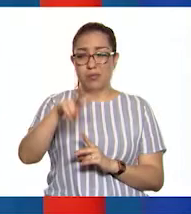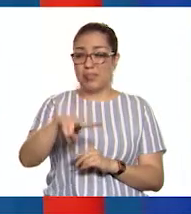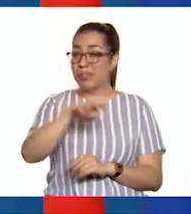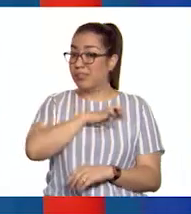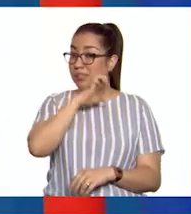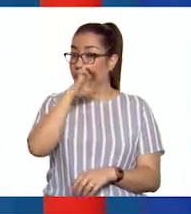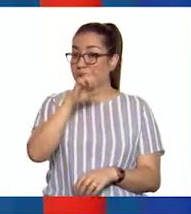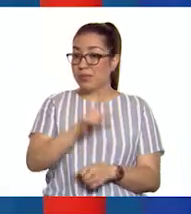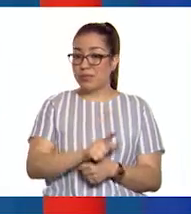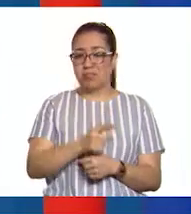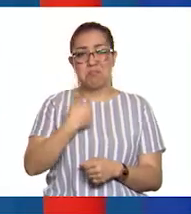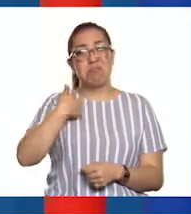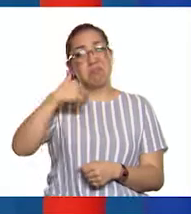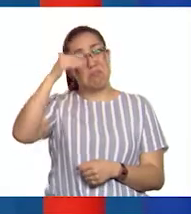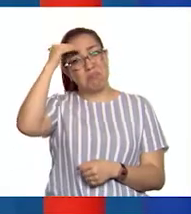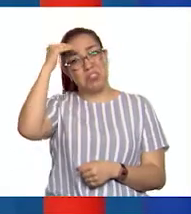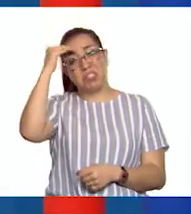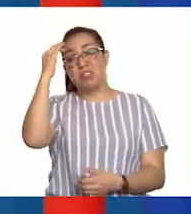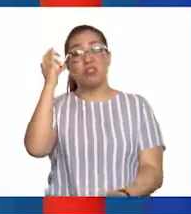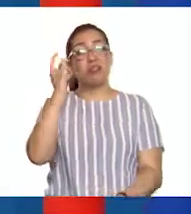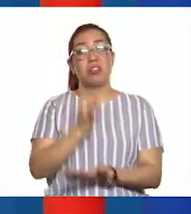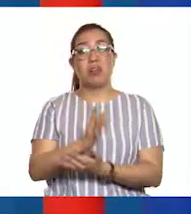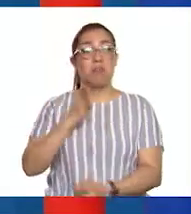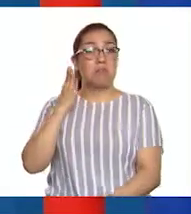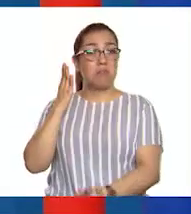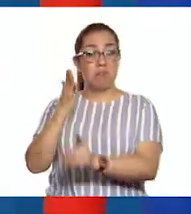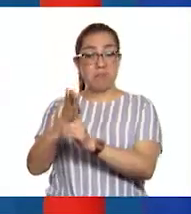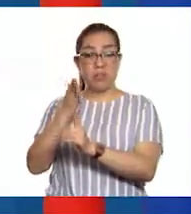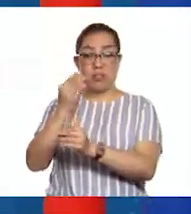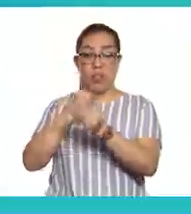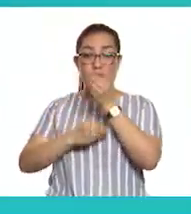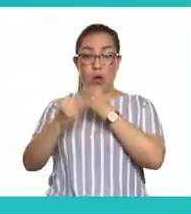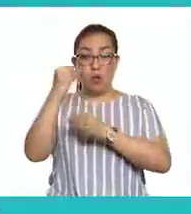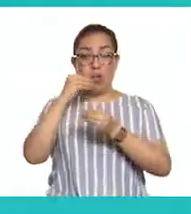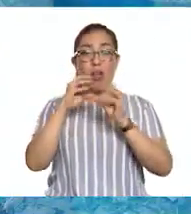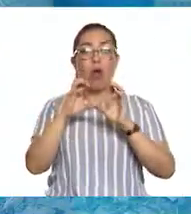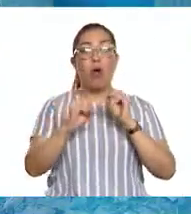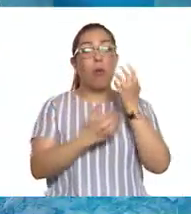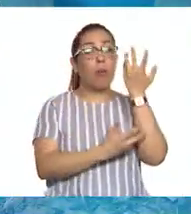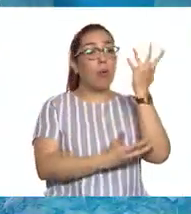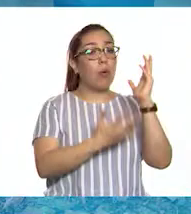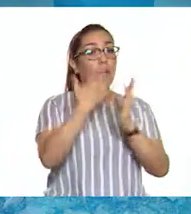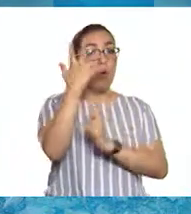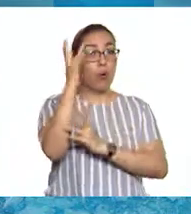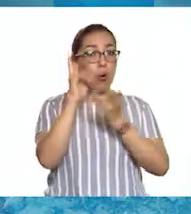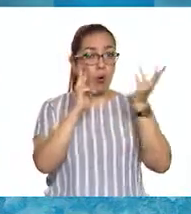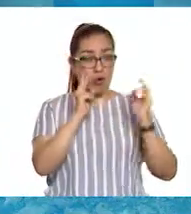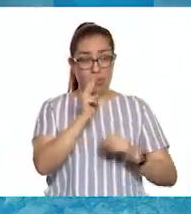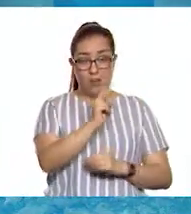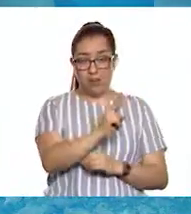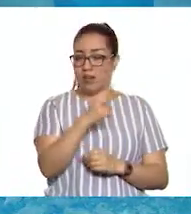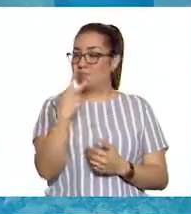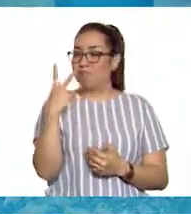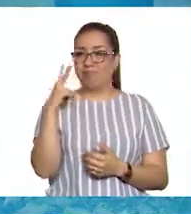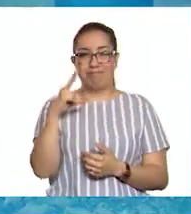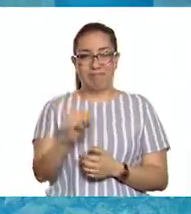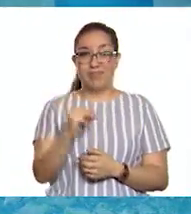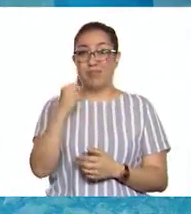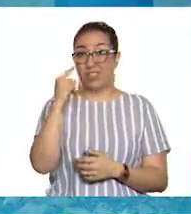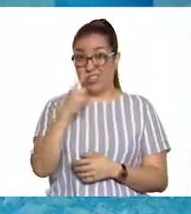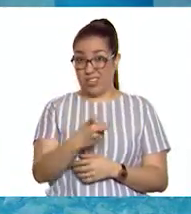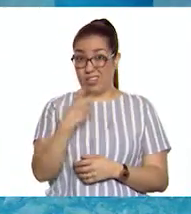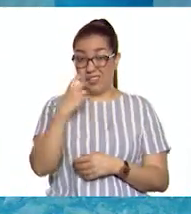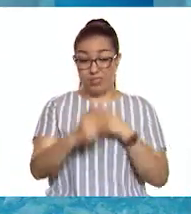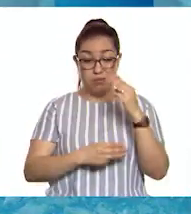pensar que solo los conocía como alimento o los que he visto en el bosque también. El reino fungi es un mundo distinto al que